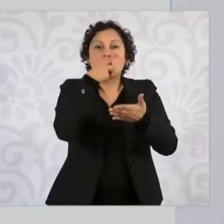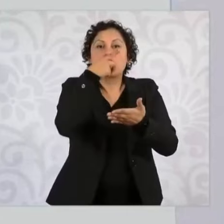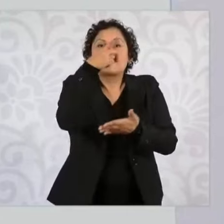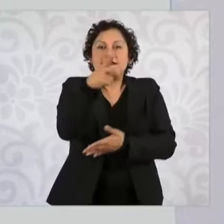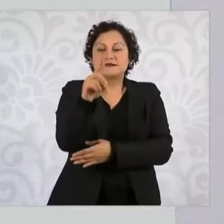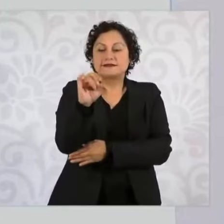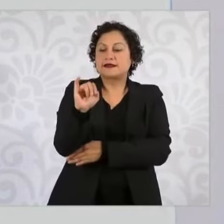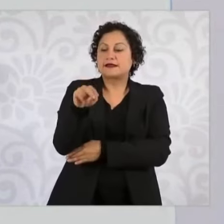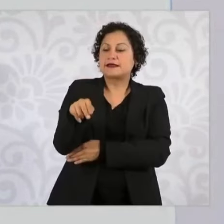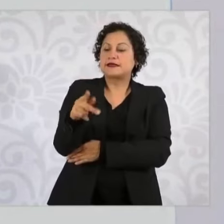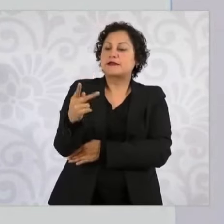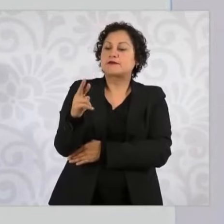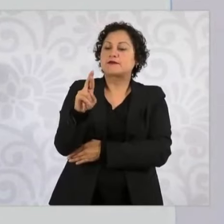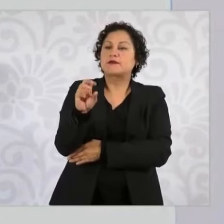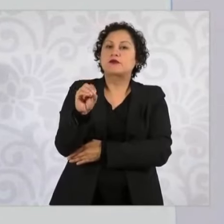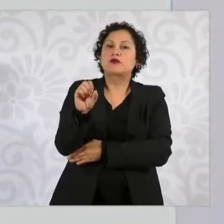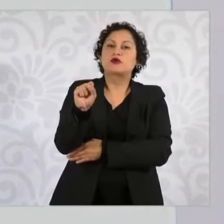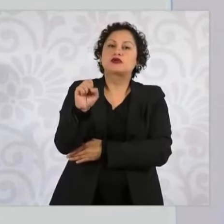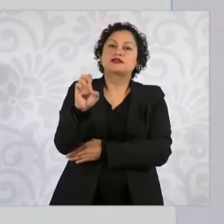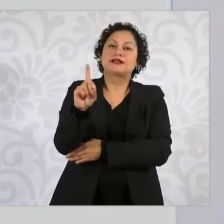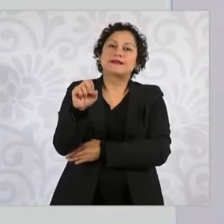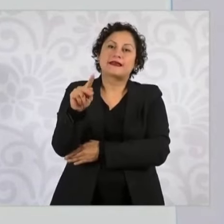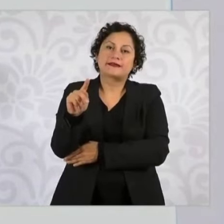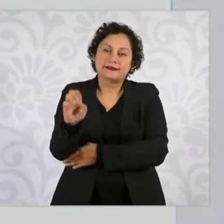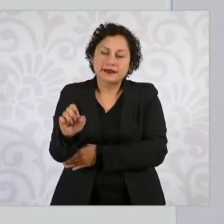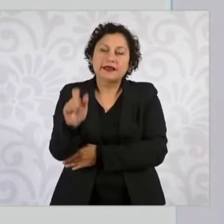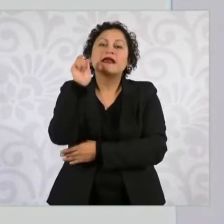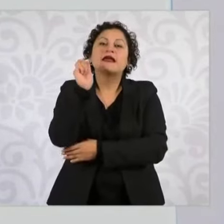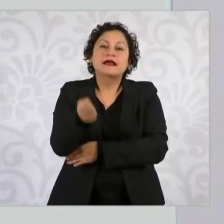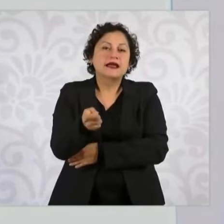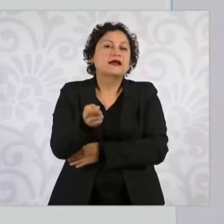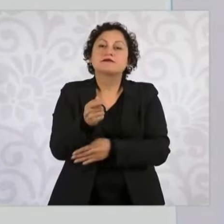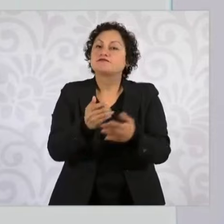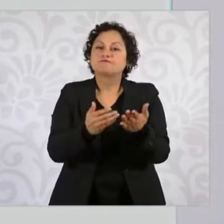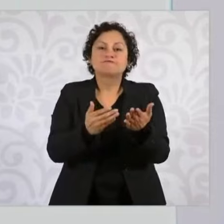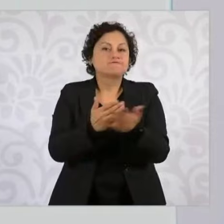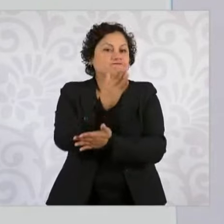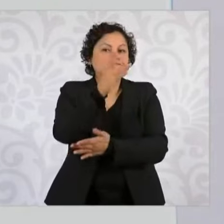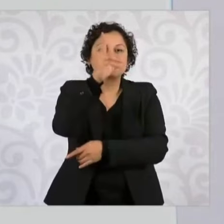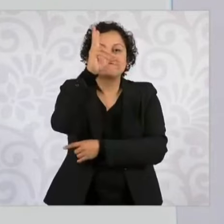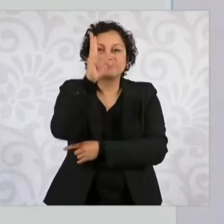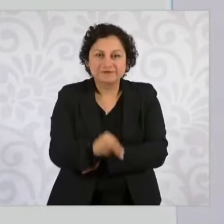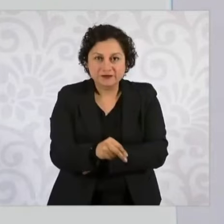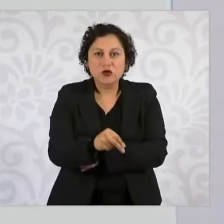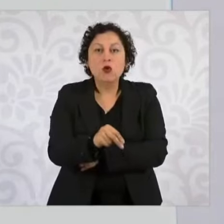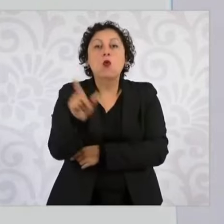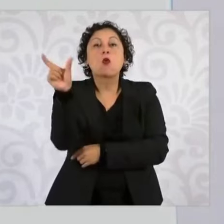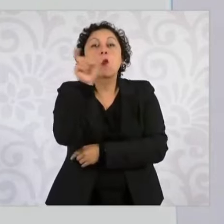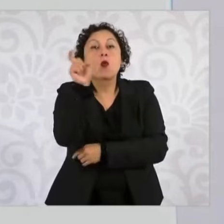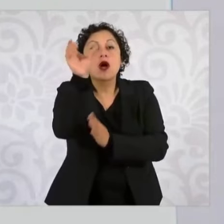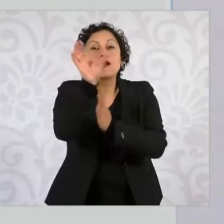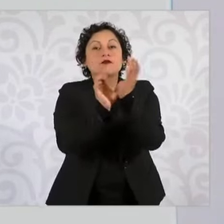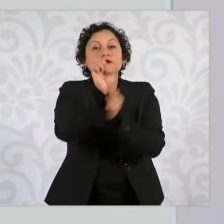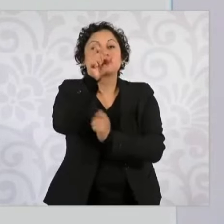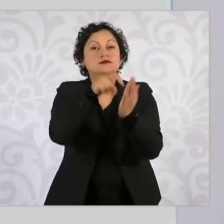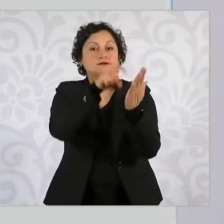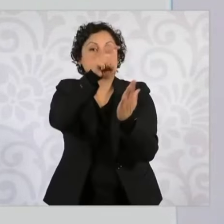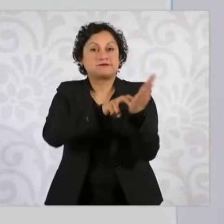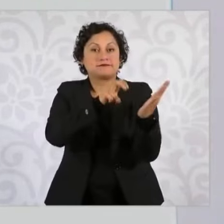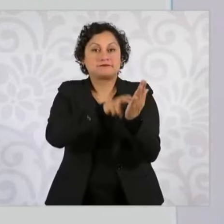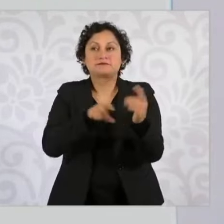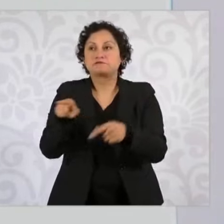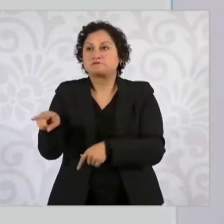no se puede aplicar la ley de amparo, contradicciones o reformas a la Constitución Política de los Estados Unidos Mexicanos.